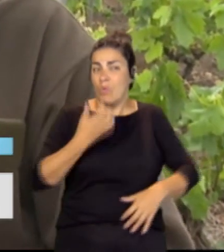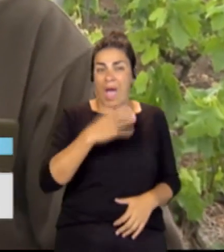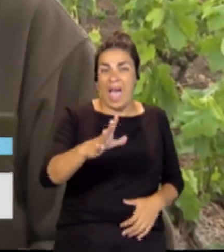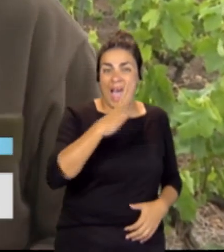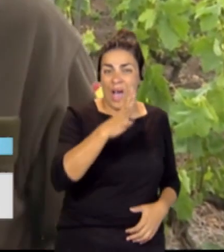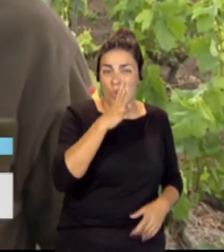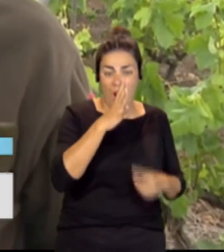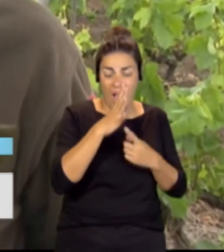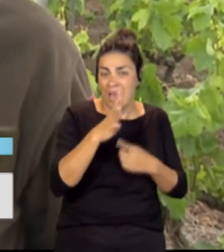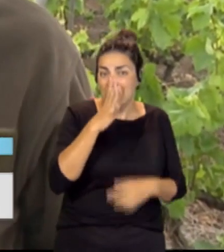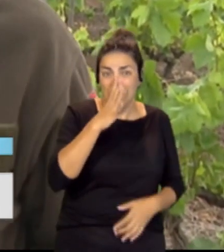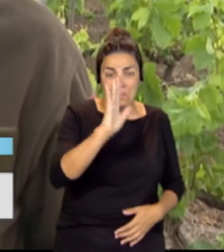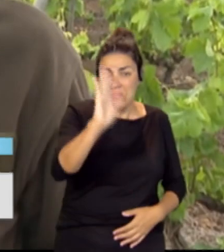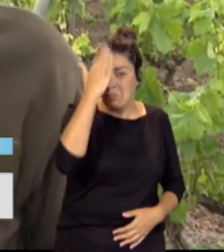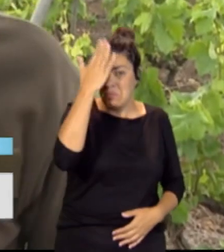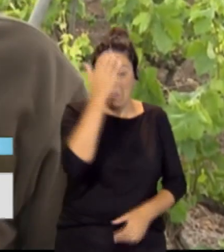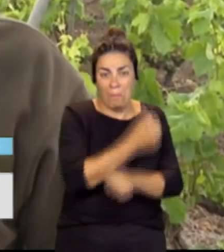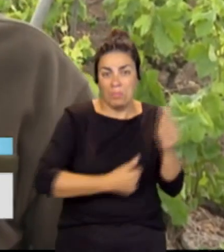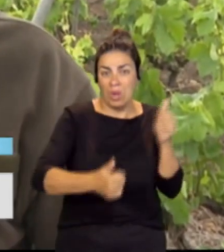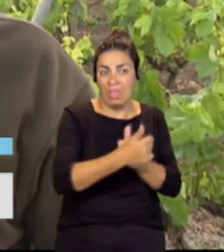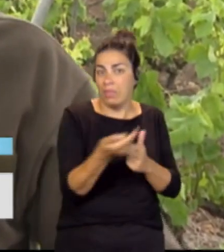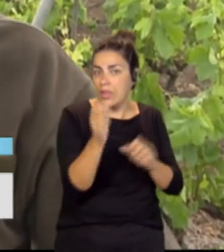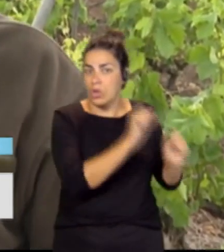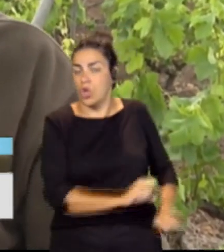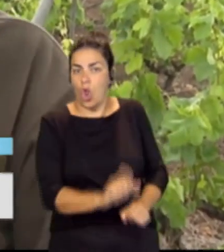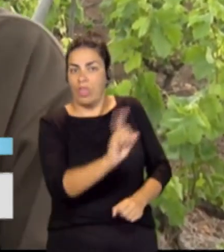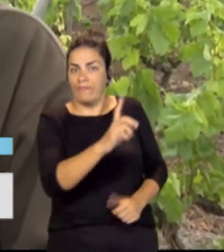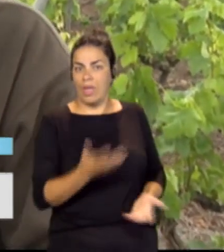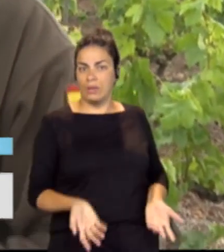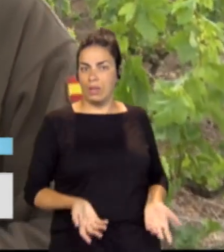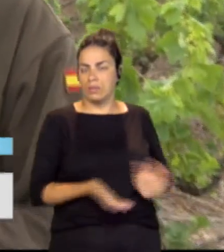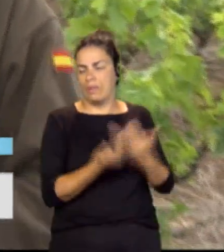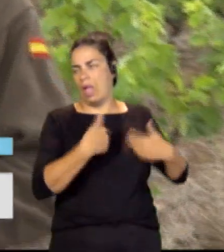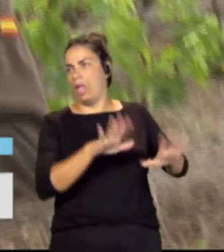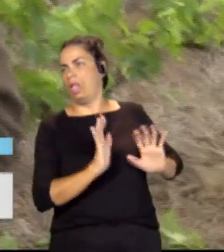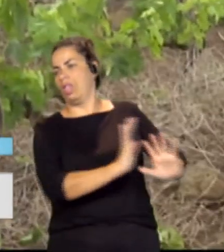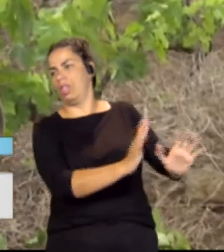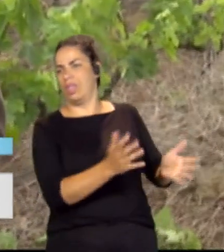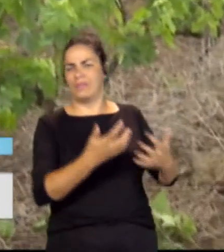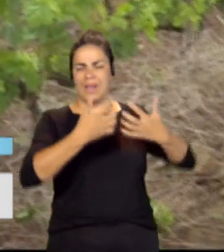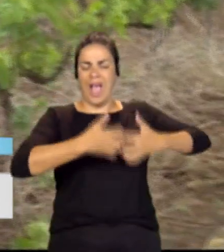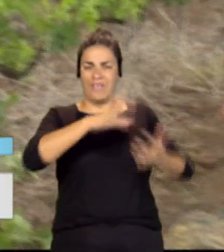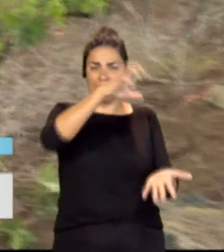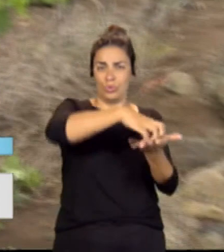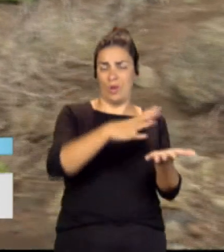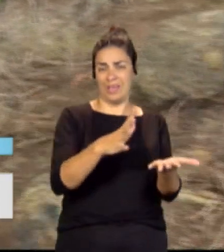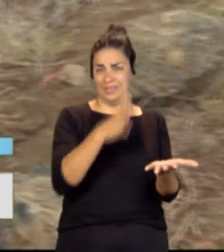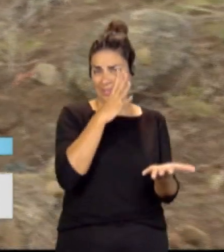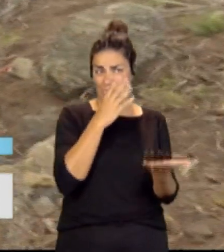lo principal, no lo están defendiendo. Lo tienen abandonado. Las infraestructuras hidráulicas públicas,